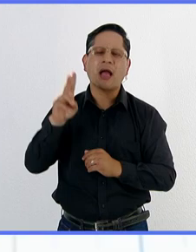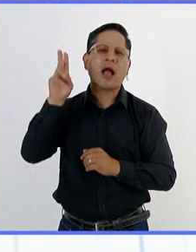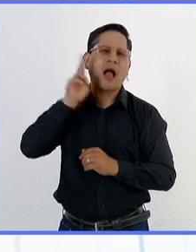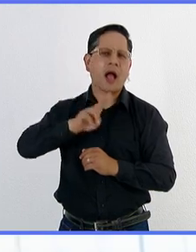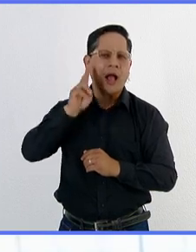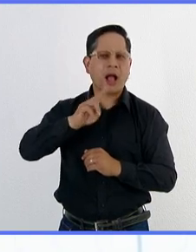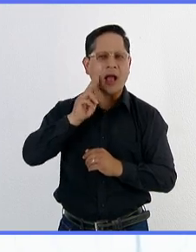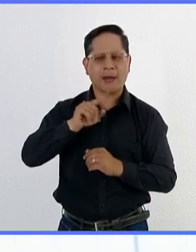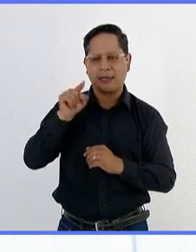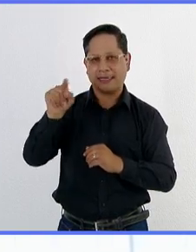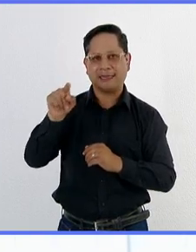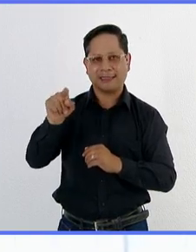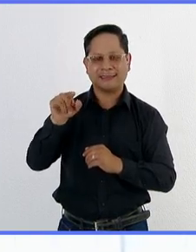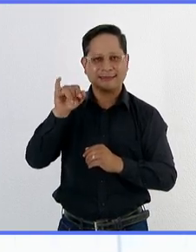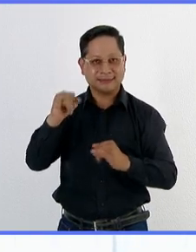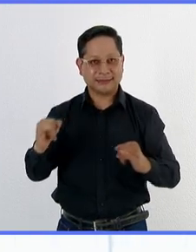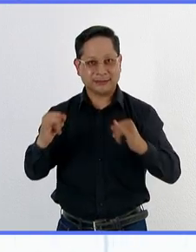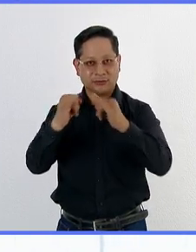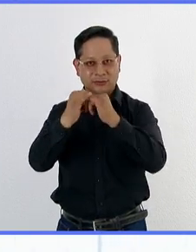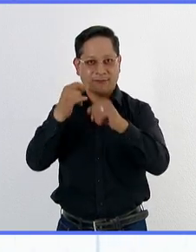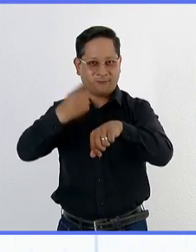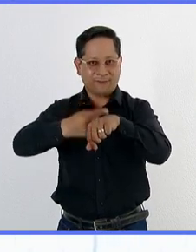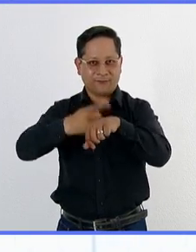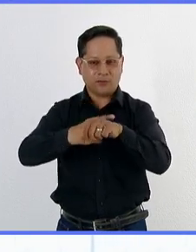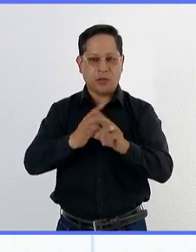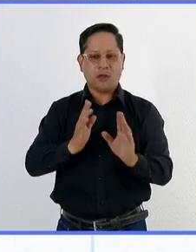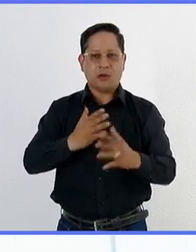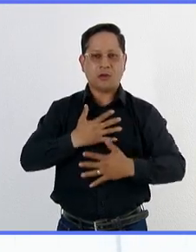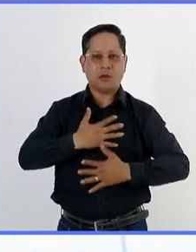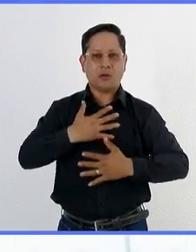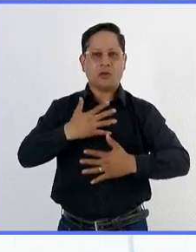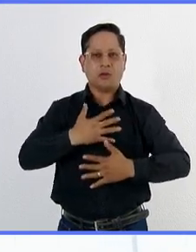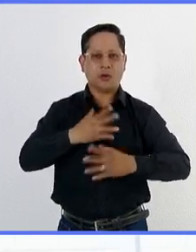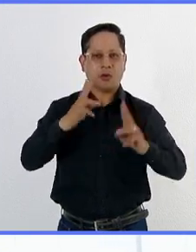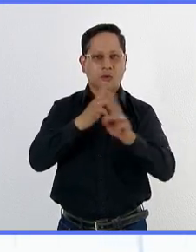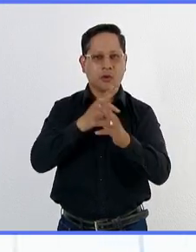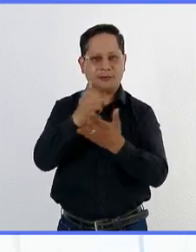pacientes del Instituto de Enfermedades Respiratorias en la Ciudad de México.